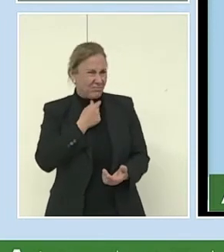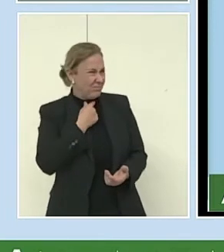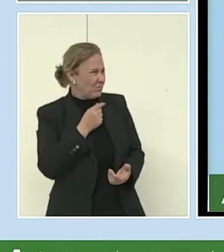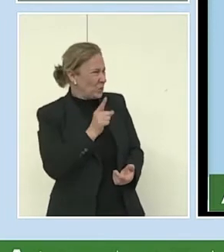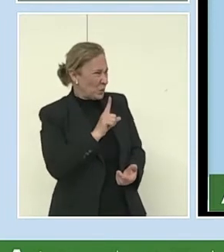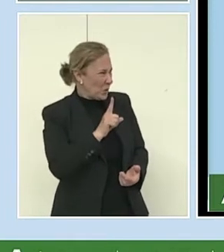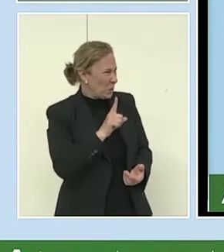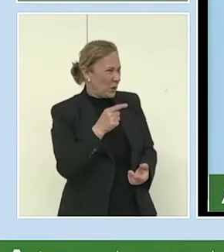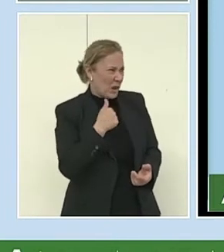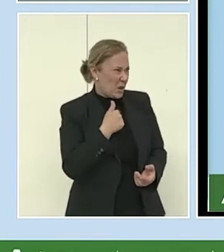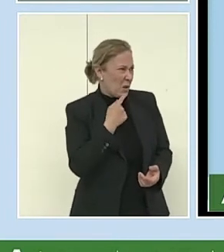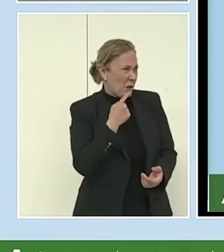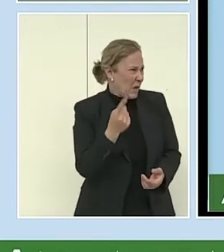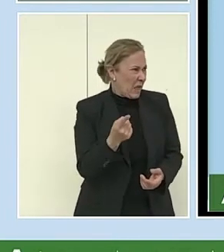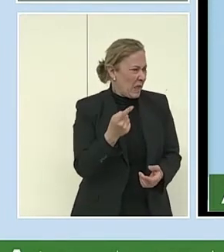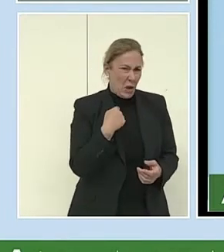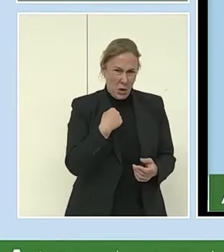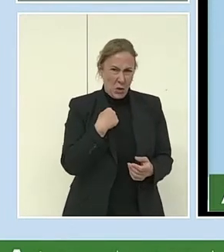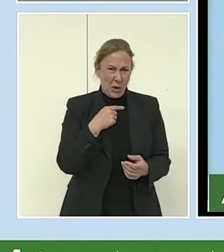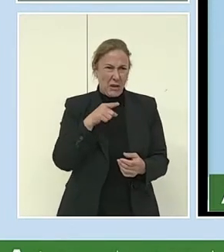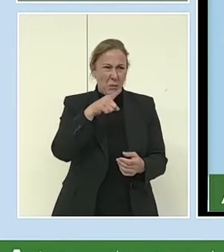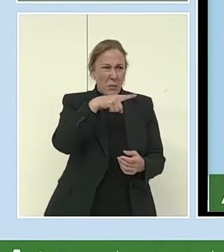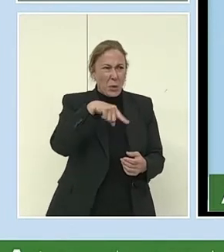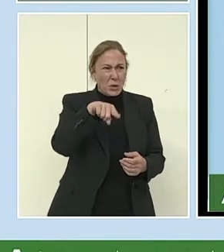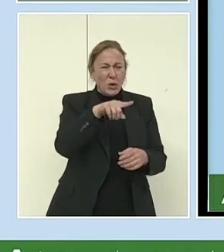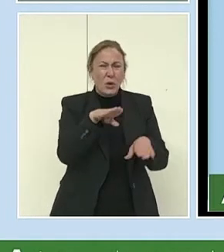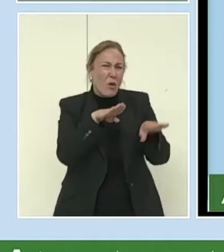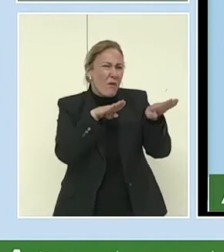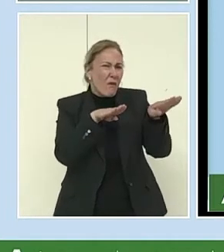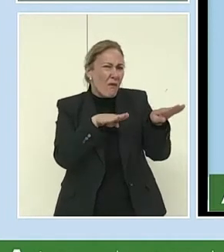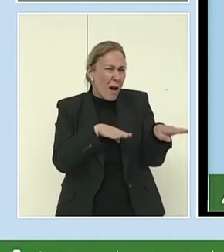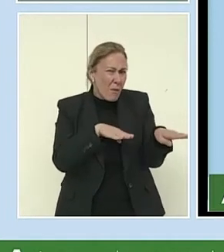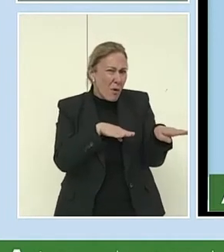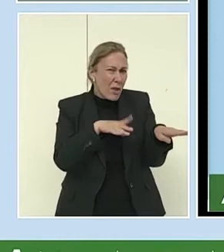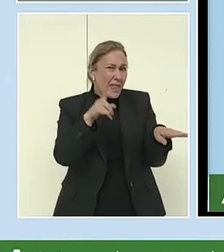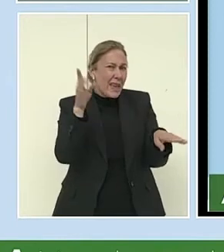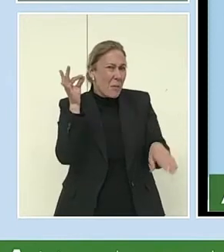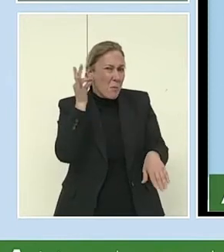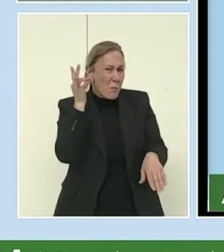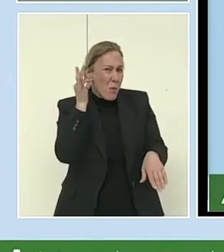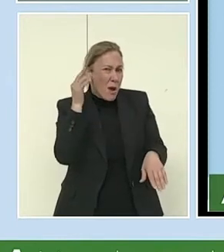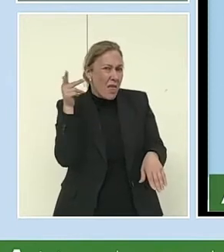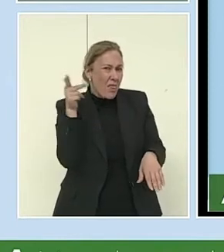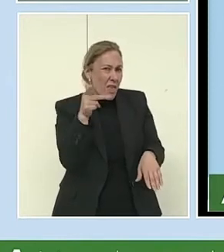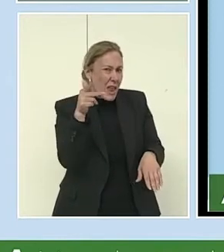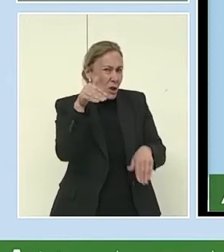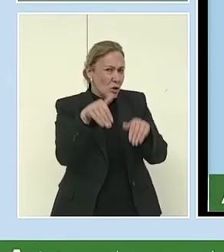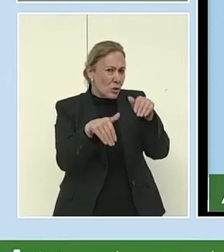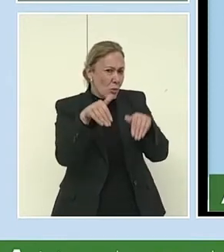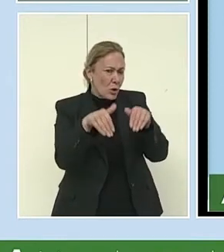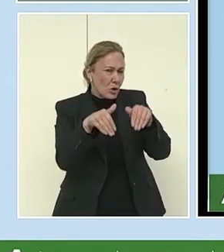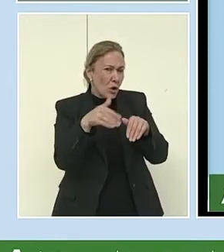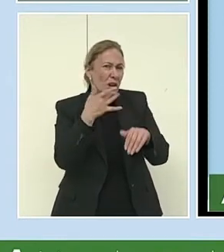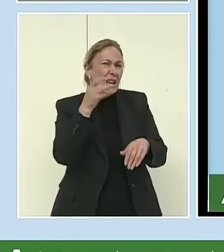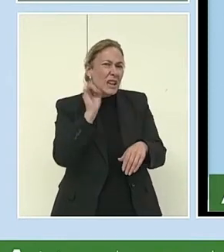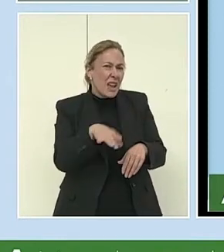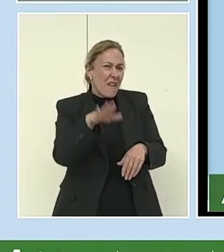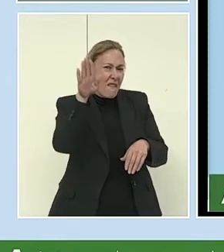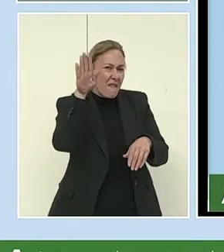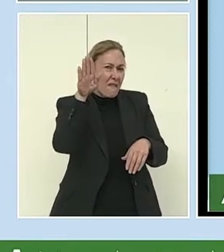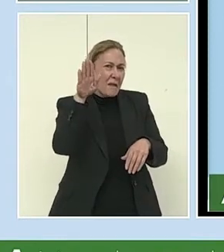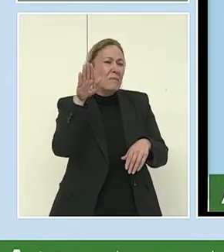una primera reflexión. ¿Quién está a favor de que las mujeres tengan derecho a votar? ¿Se levanten la mano, por favor?